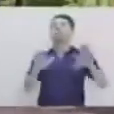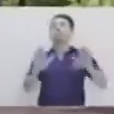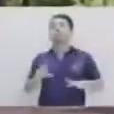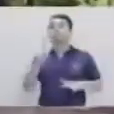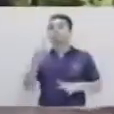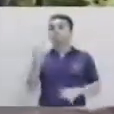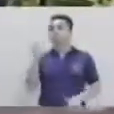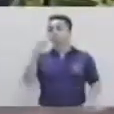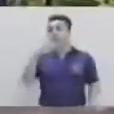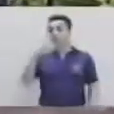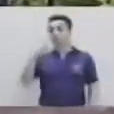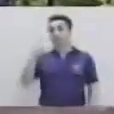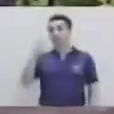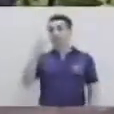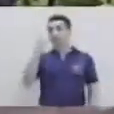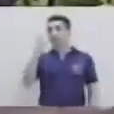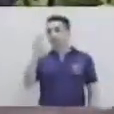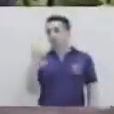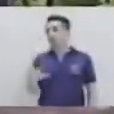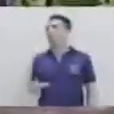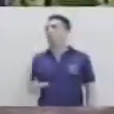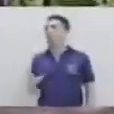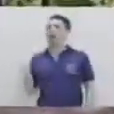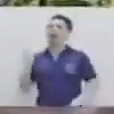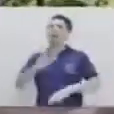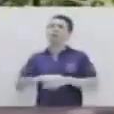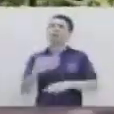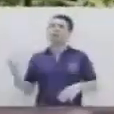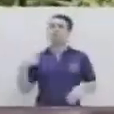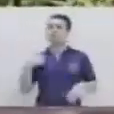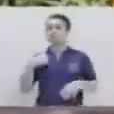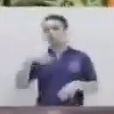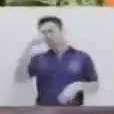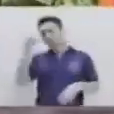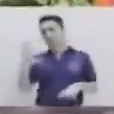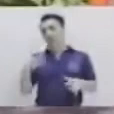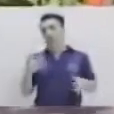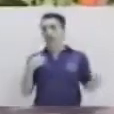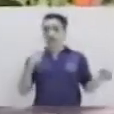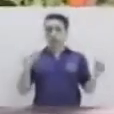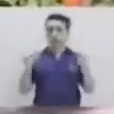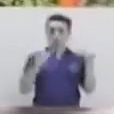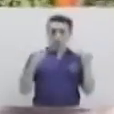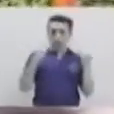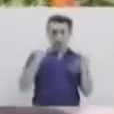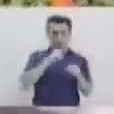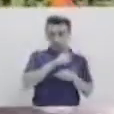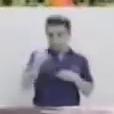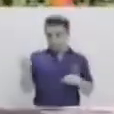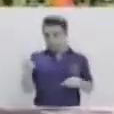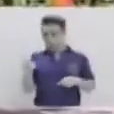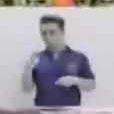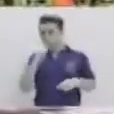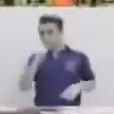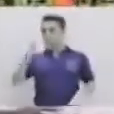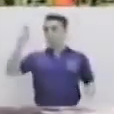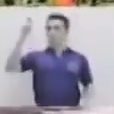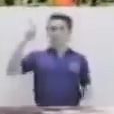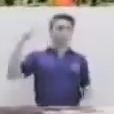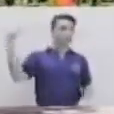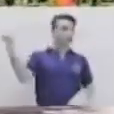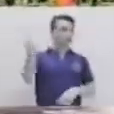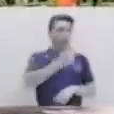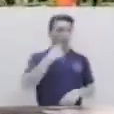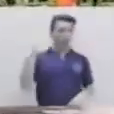más funciones tiene el agente de tránsito como tal? El agente de tránsito tiene la función de poder coordinar y verificar el tránsito a nivel